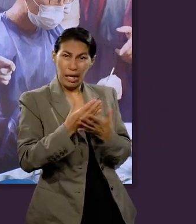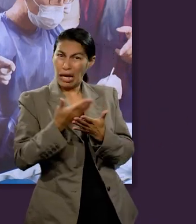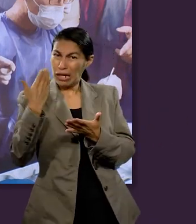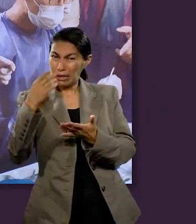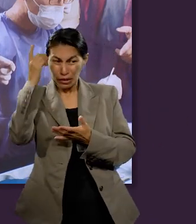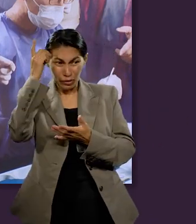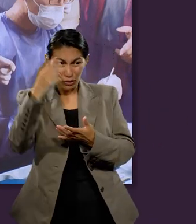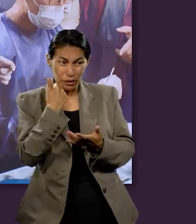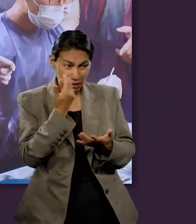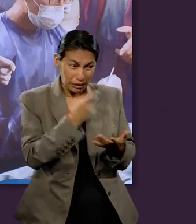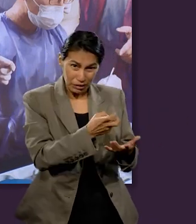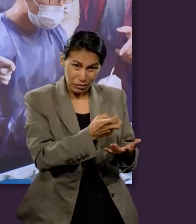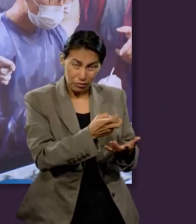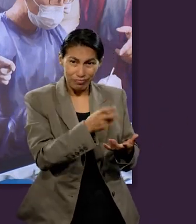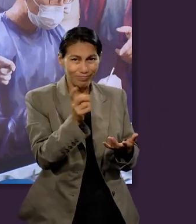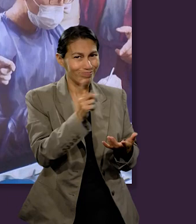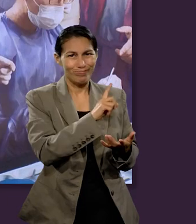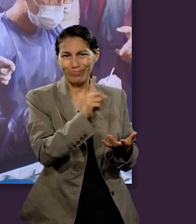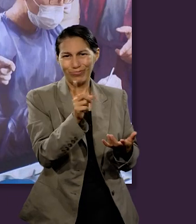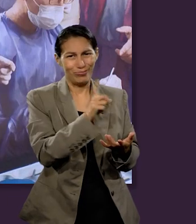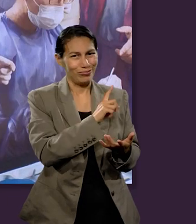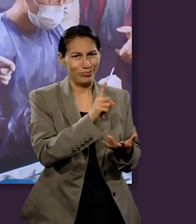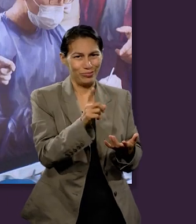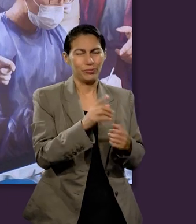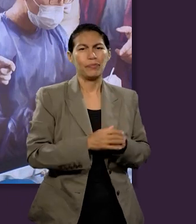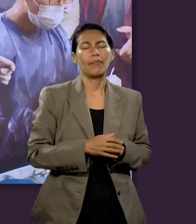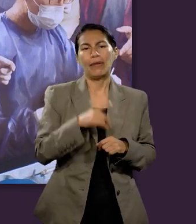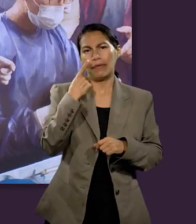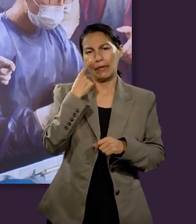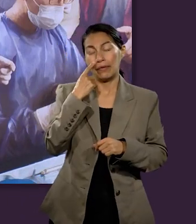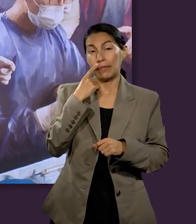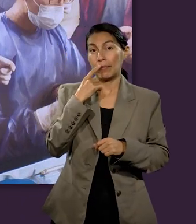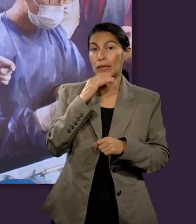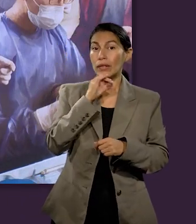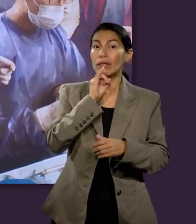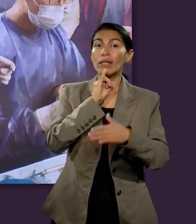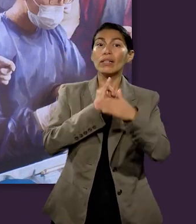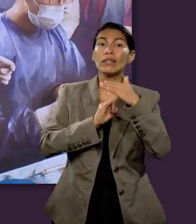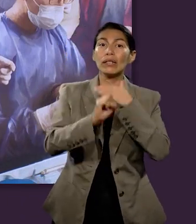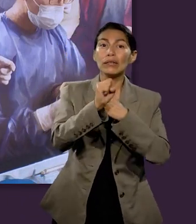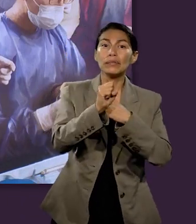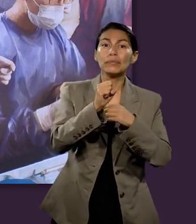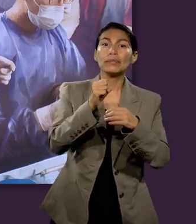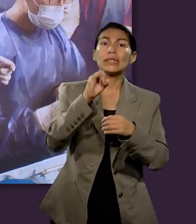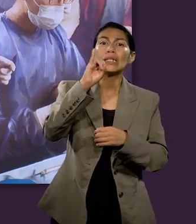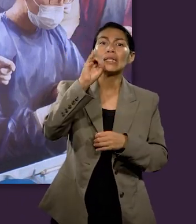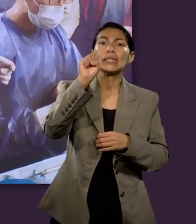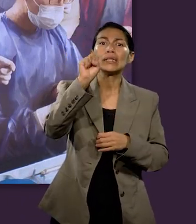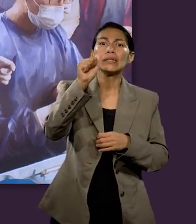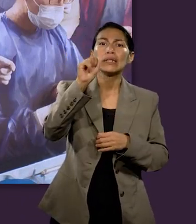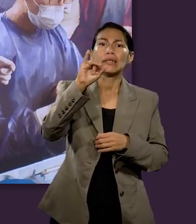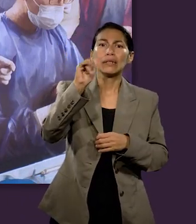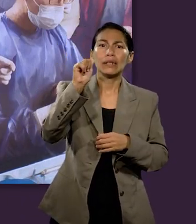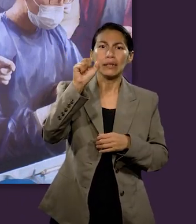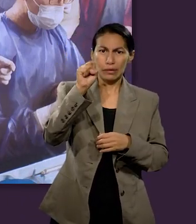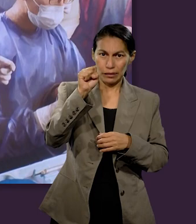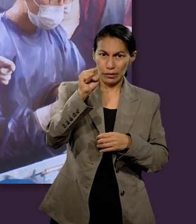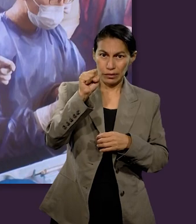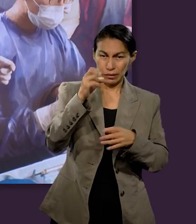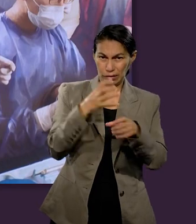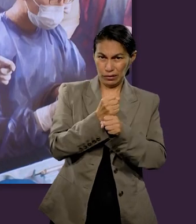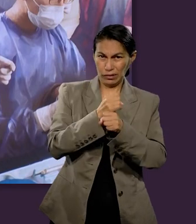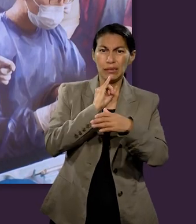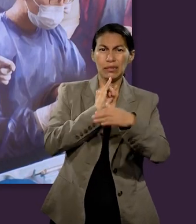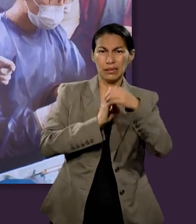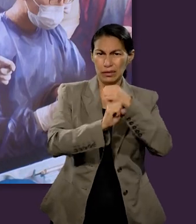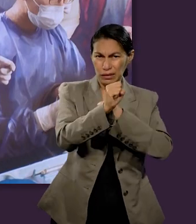Isaías suele tener relatos que los tomamos para esa vida futura, pero que en realidad estaban dichos